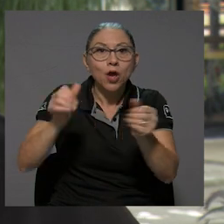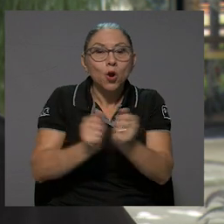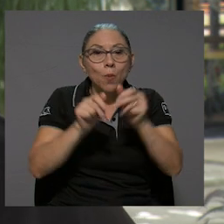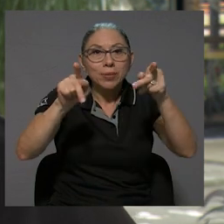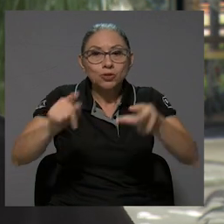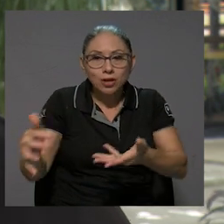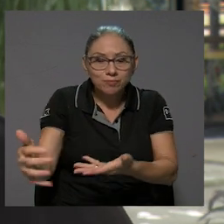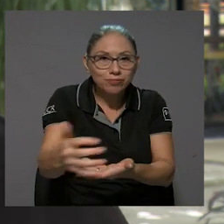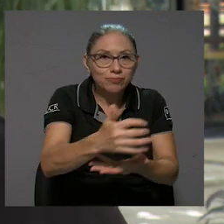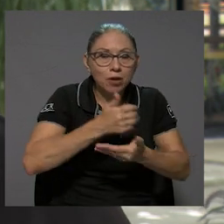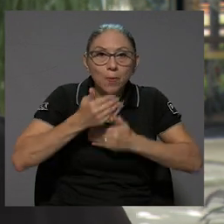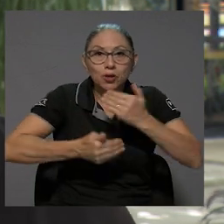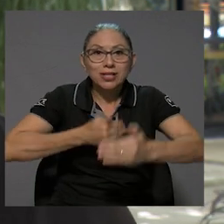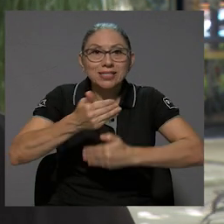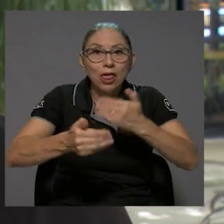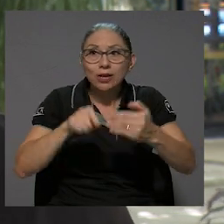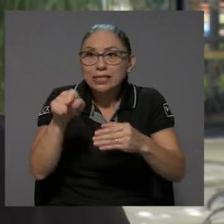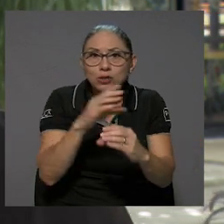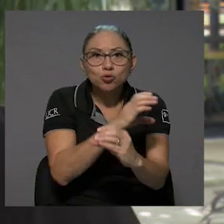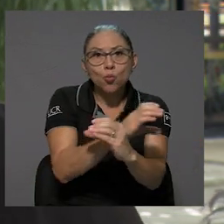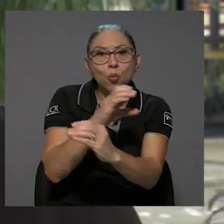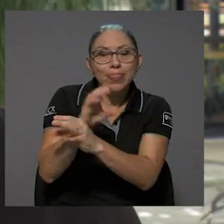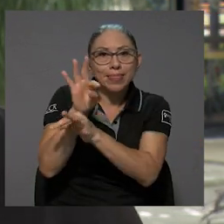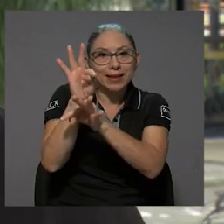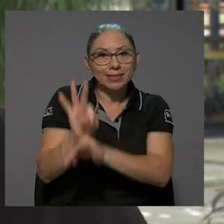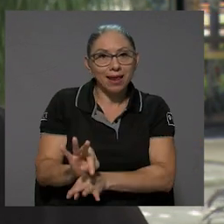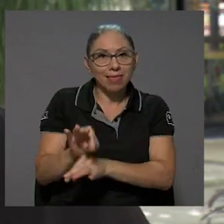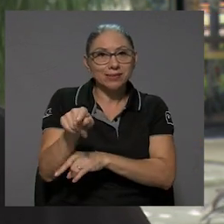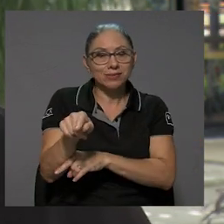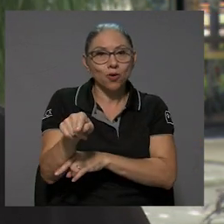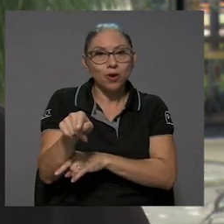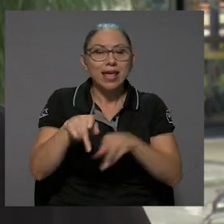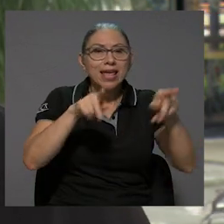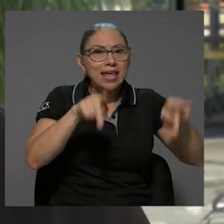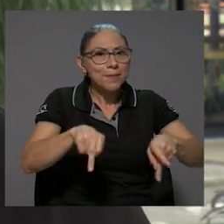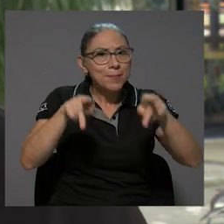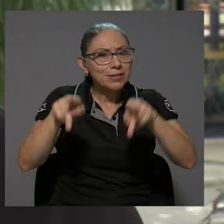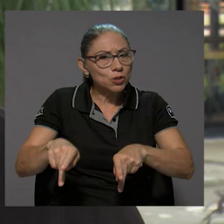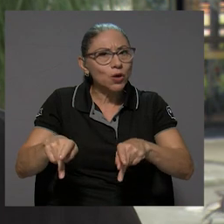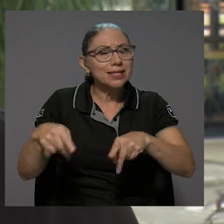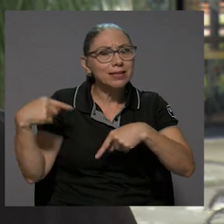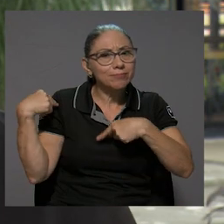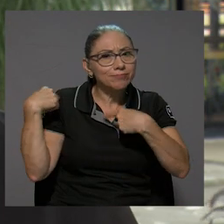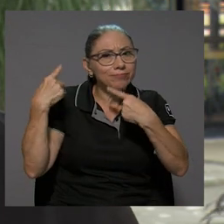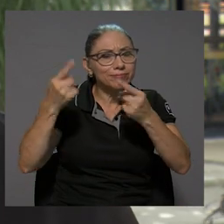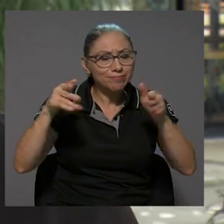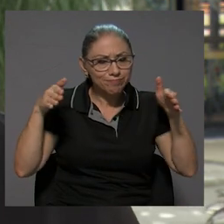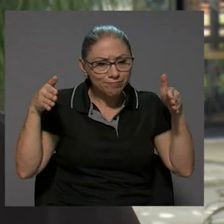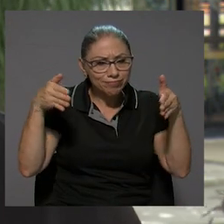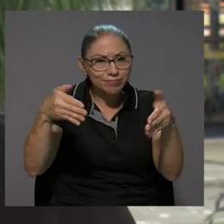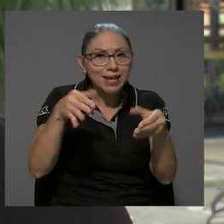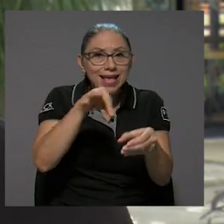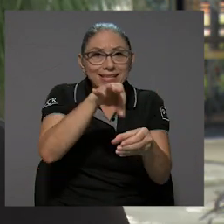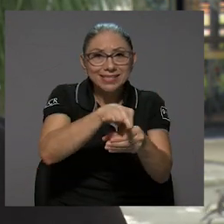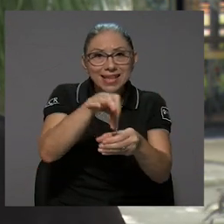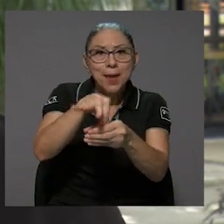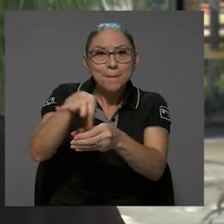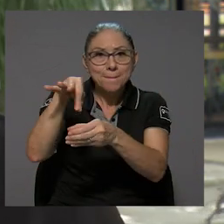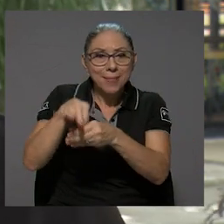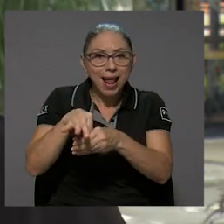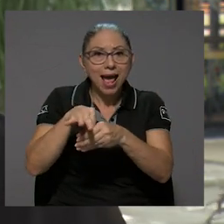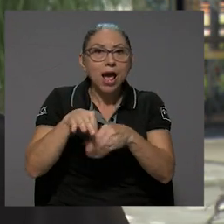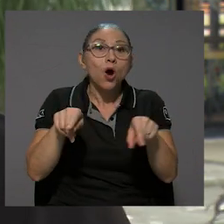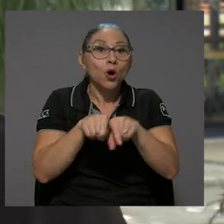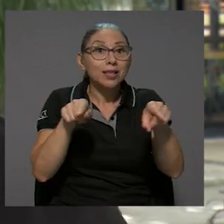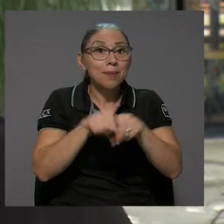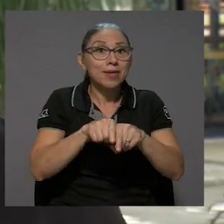personas que son guardianes de la tradición y que se han dedicado a la siembra o